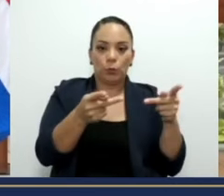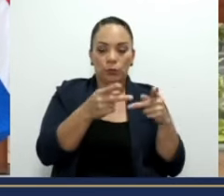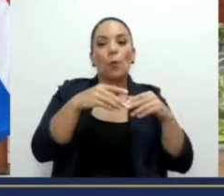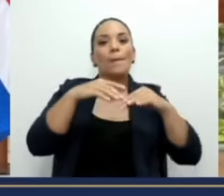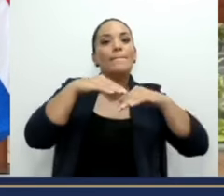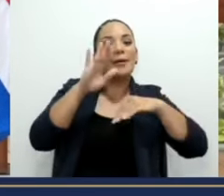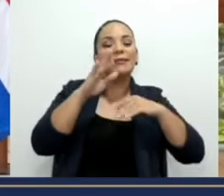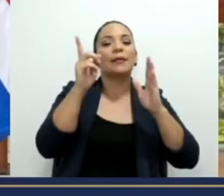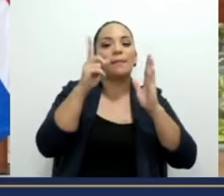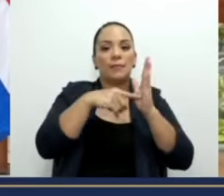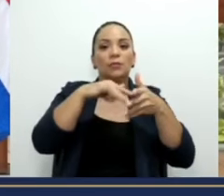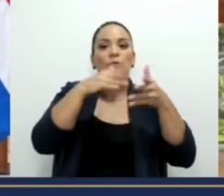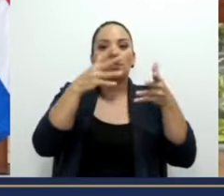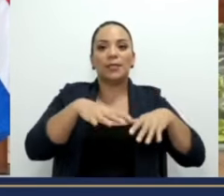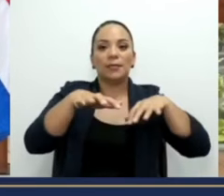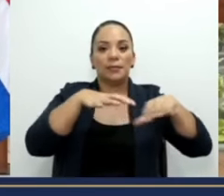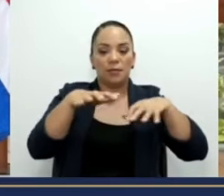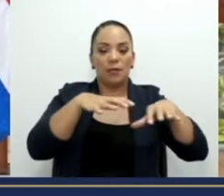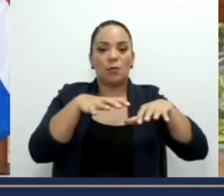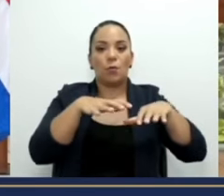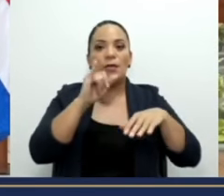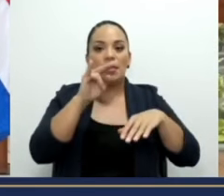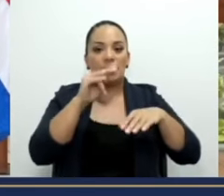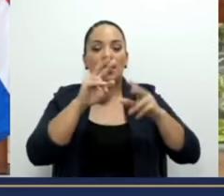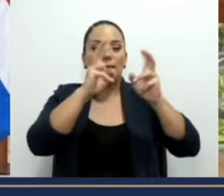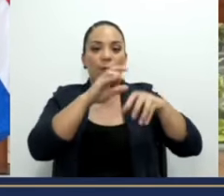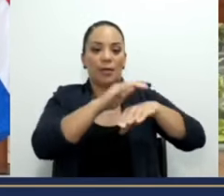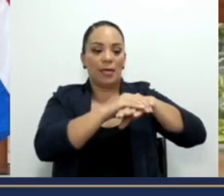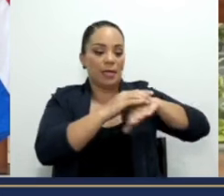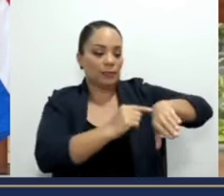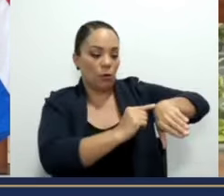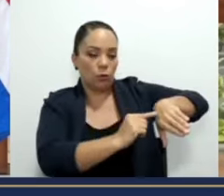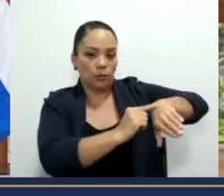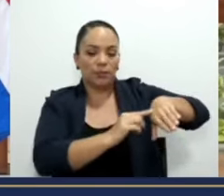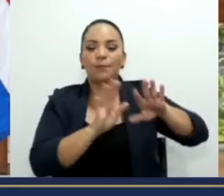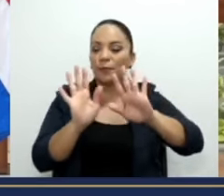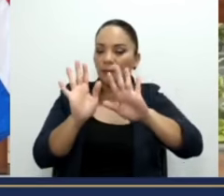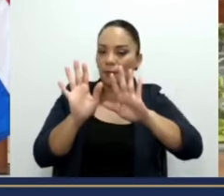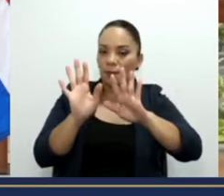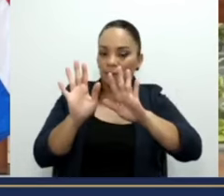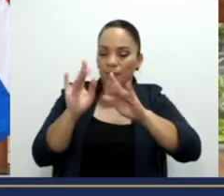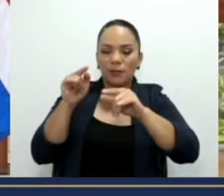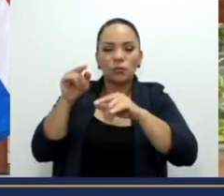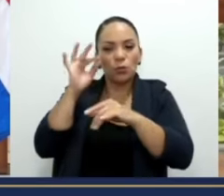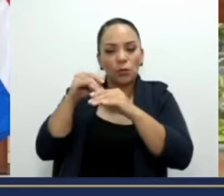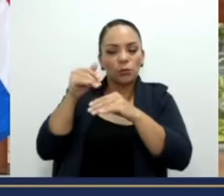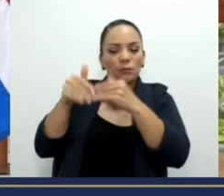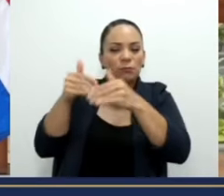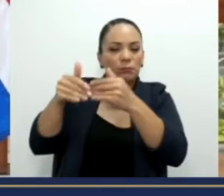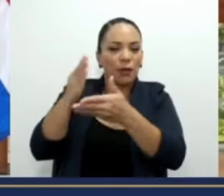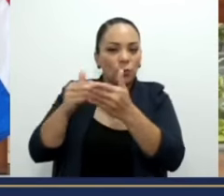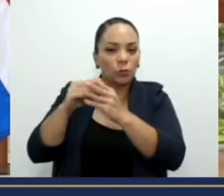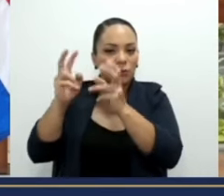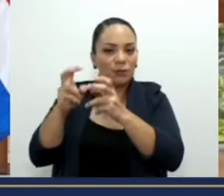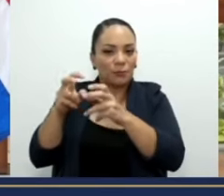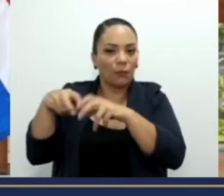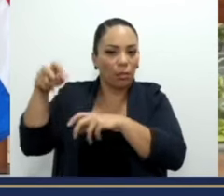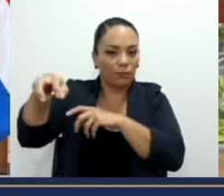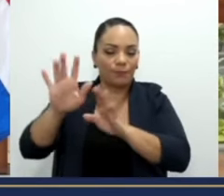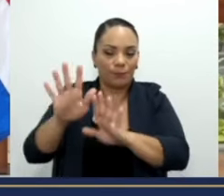activos que tiene hoy Occidente en temas de inglés. No, pero vamos a ver. Usted dice, brinco unos pasos. Va a haber una feria en Occidente. Sí, señor.